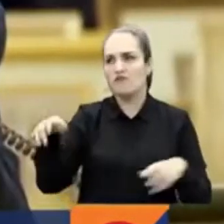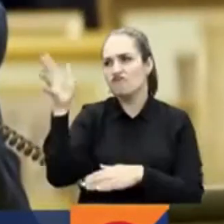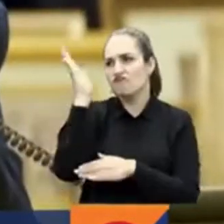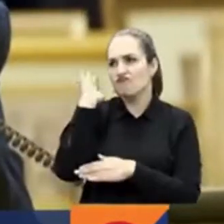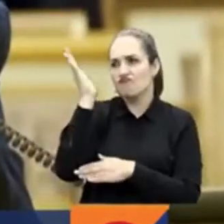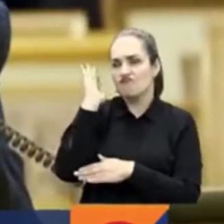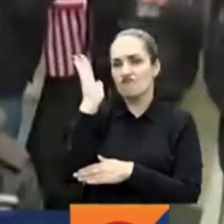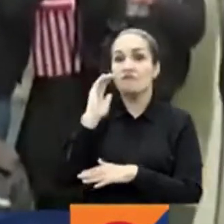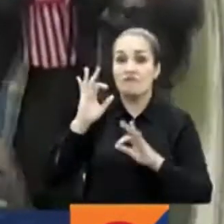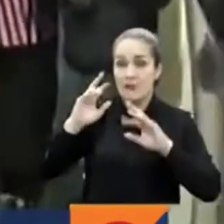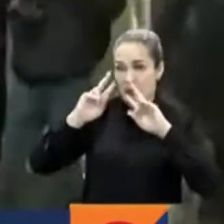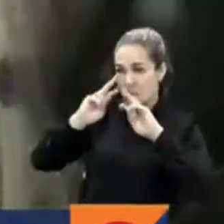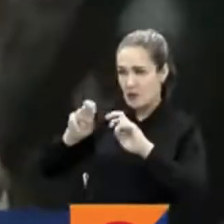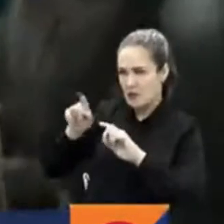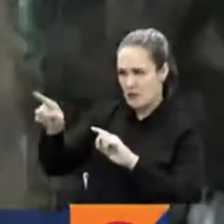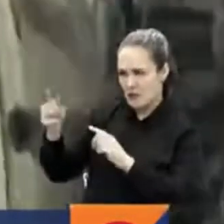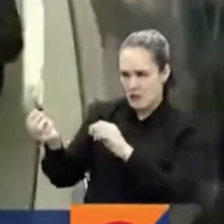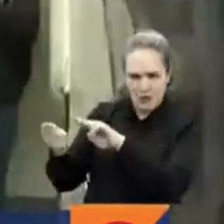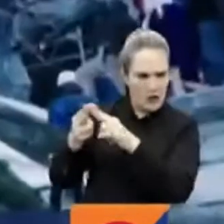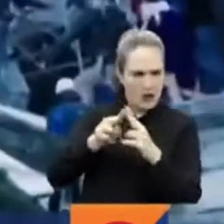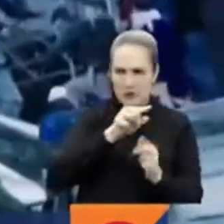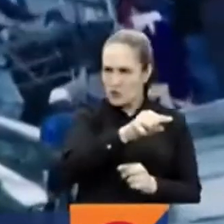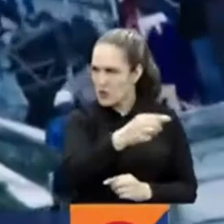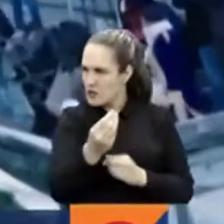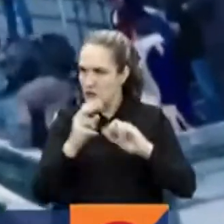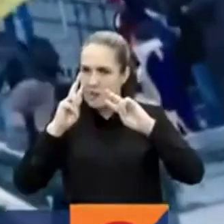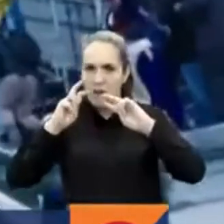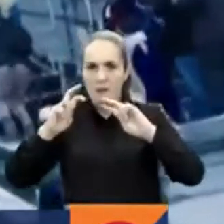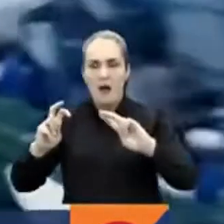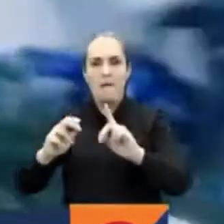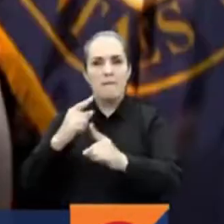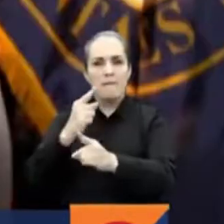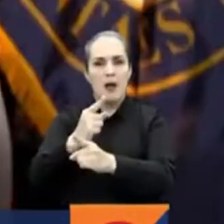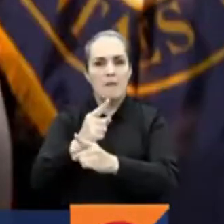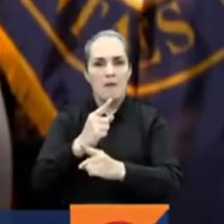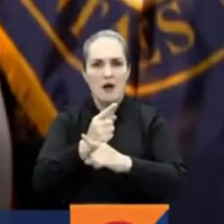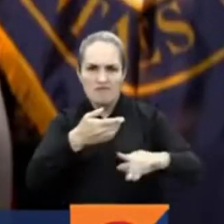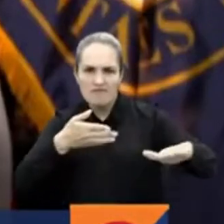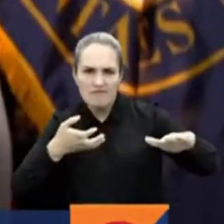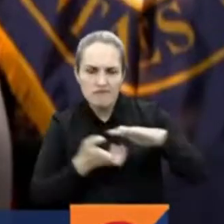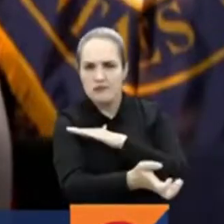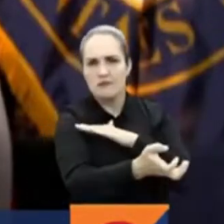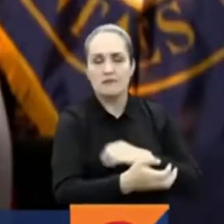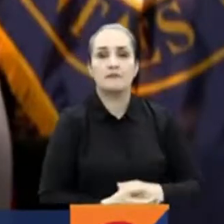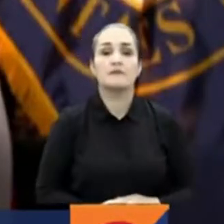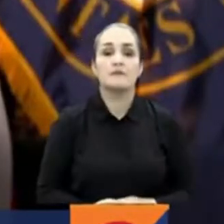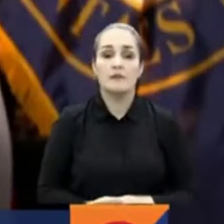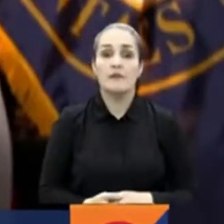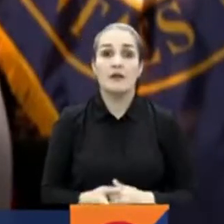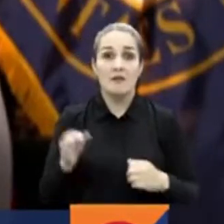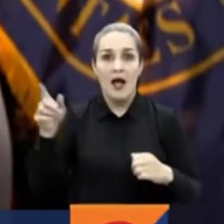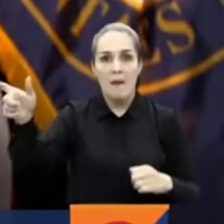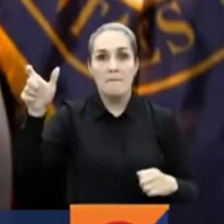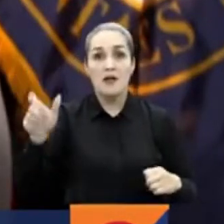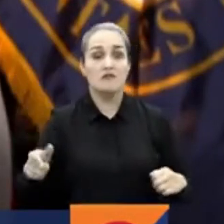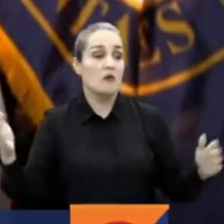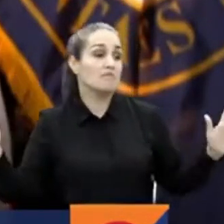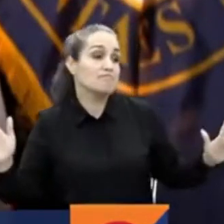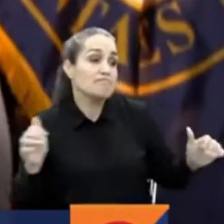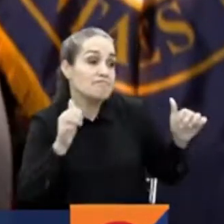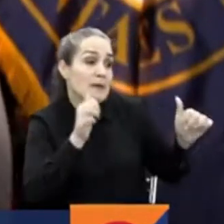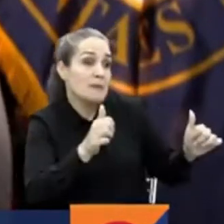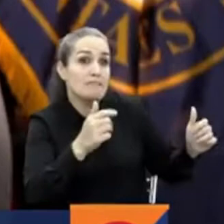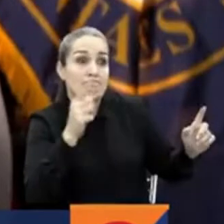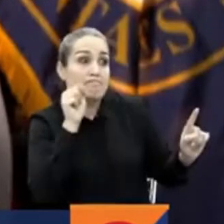que investigan el rol de Donald Trump en el asalto a este recinto, el Capitolio. Imprudentemente abrió un camino de anarquía y corrupción, cuyo